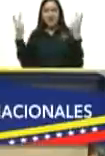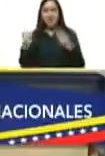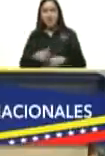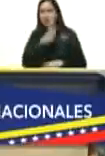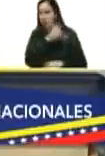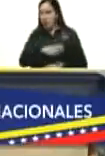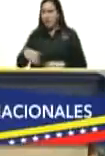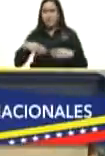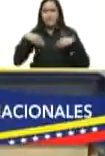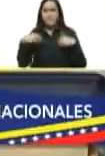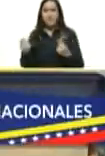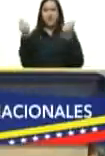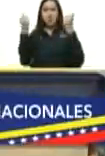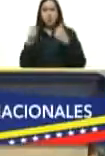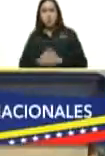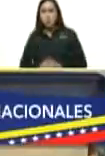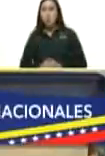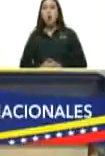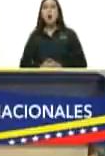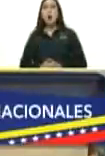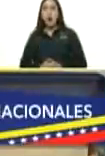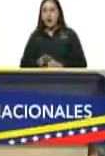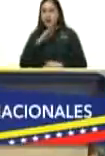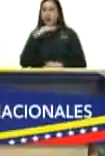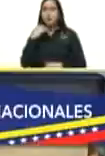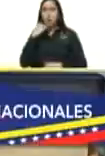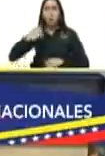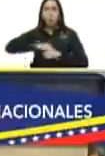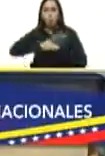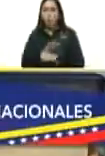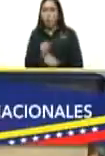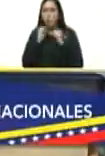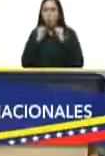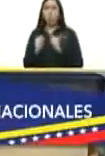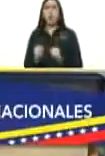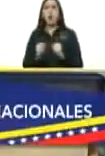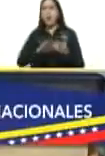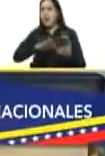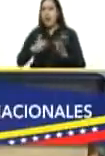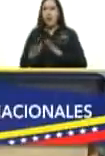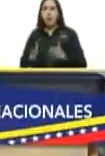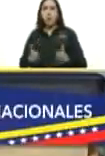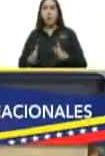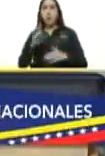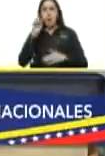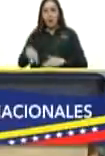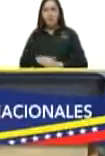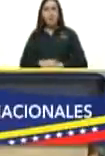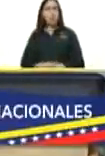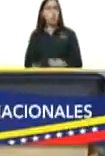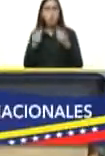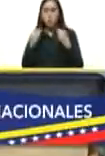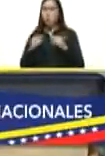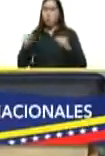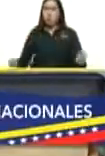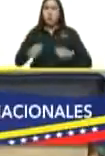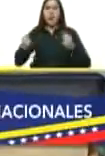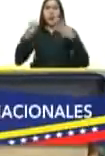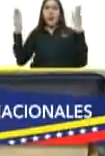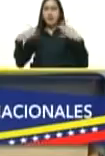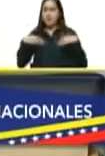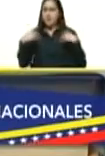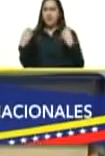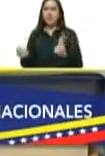miles de venezolanos y venezolanas que tuvieron el coronavirus en fase moderada y grave por miles salvó vidas por